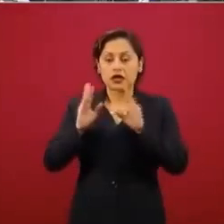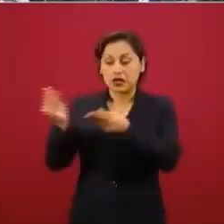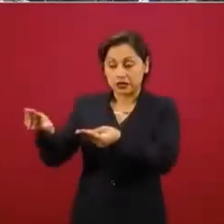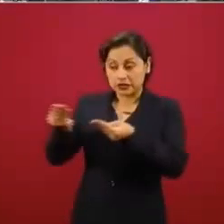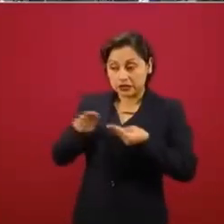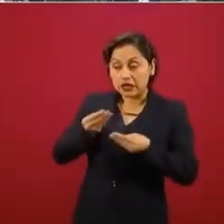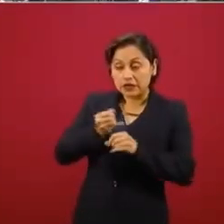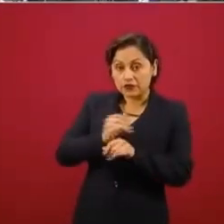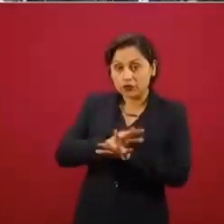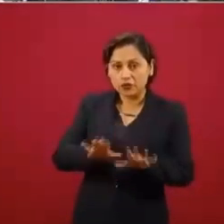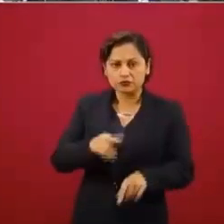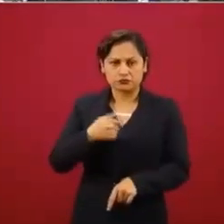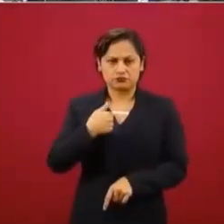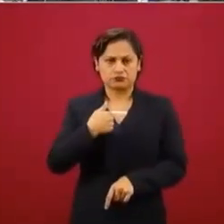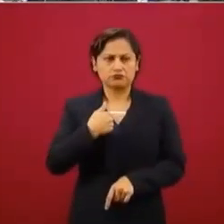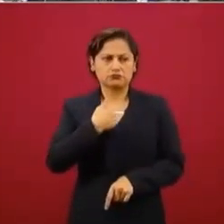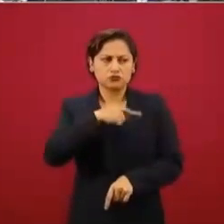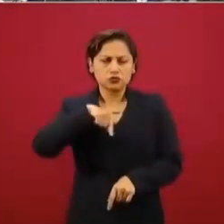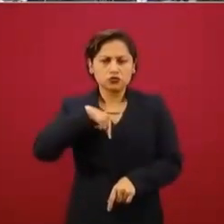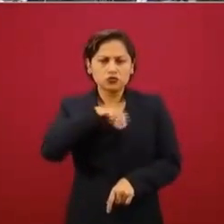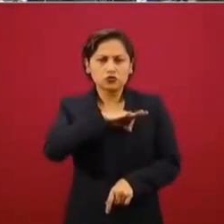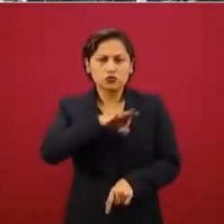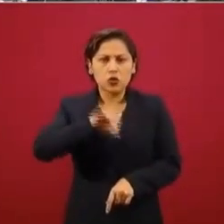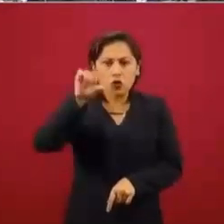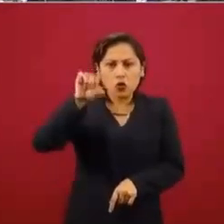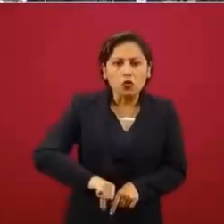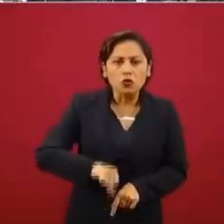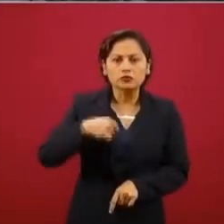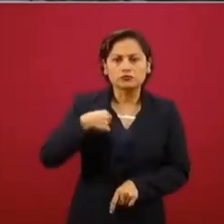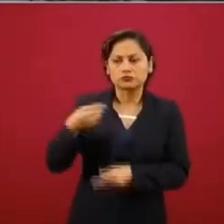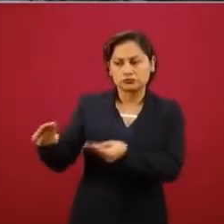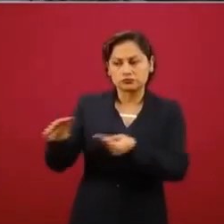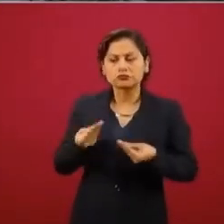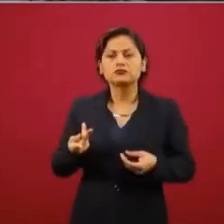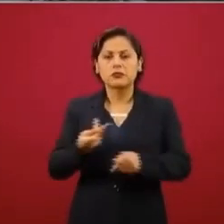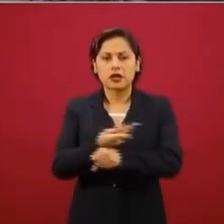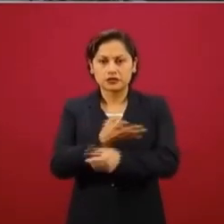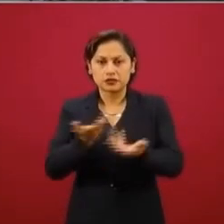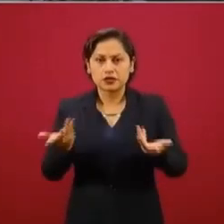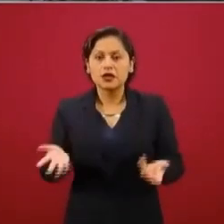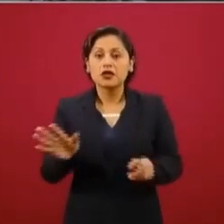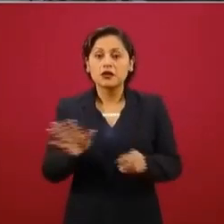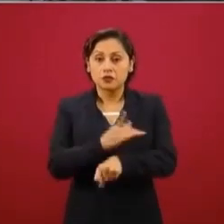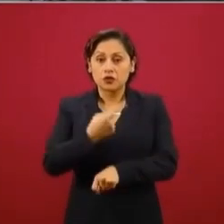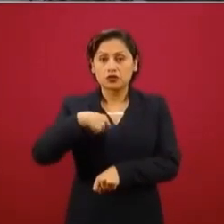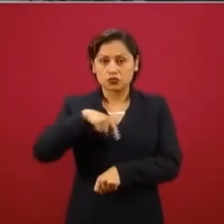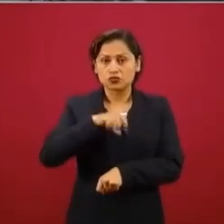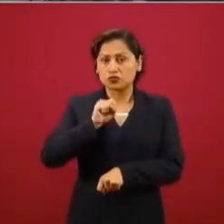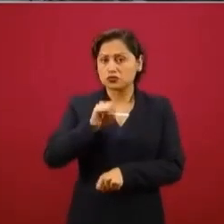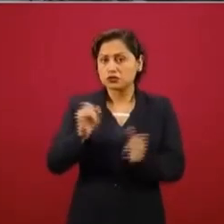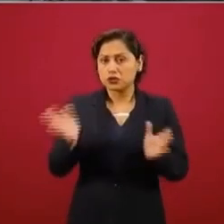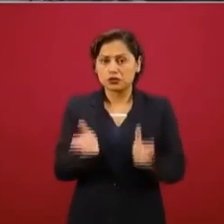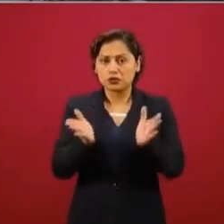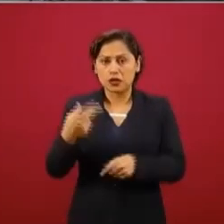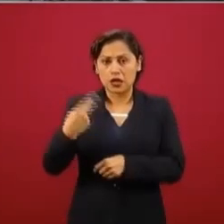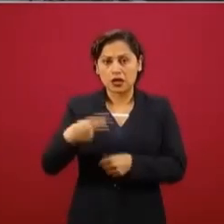con mucho gusto, señor presidente, hoy mismo verificamos porque es lo que estamos buscando, apoyar la producción nacional. Concluyo diciendo lo